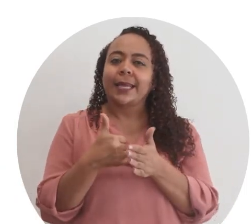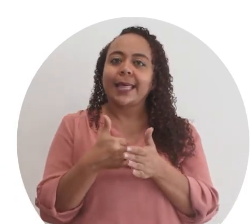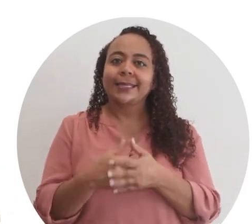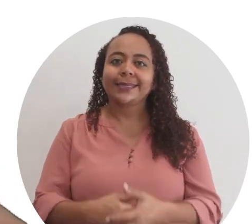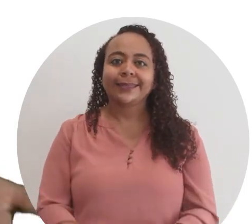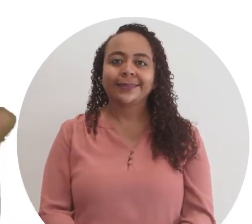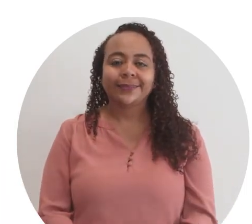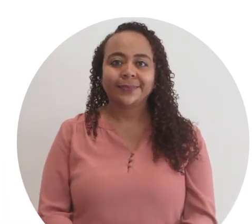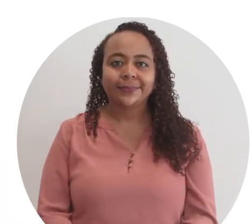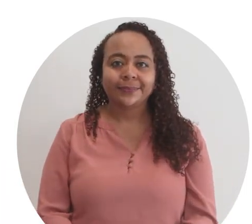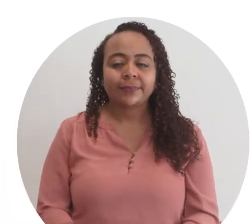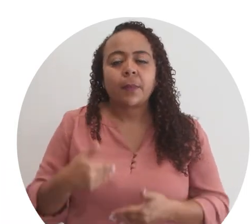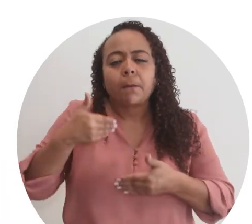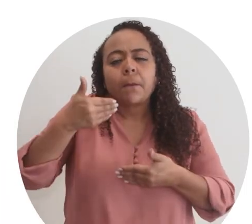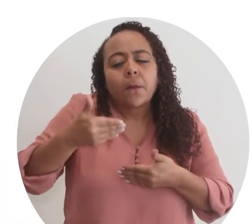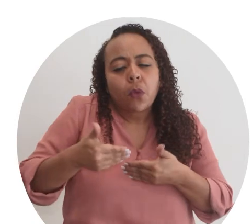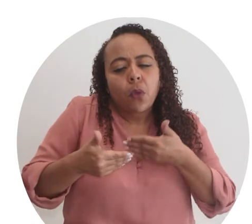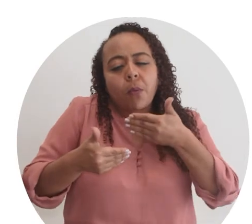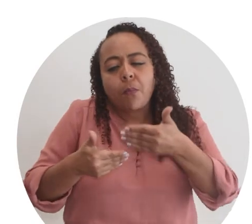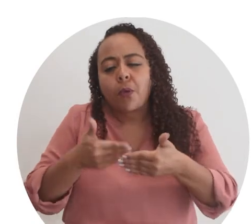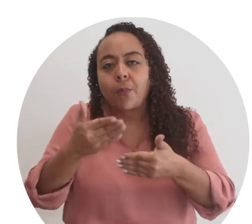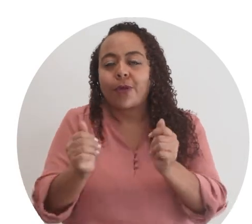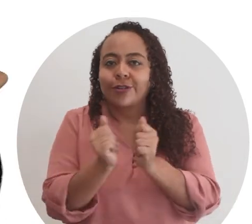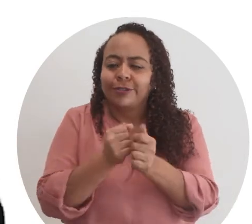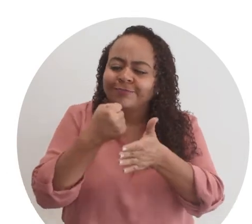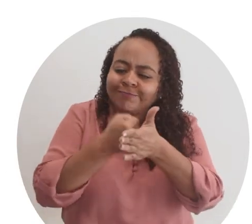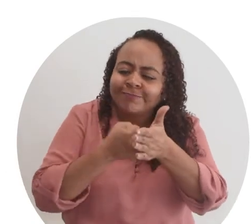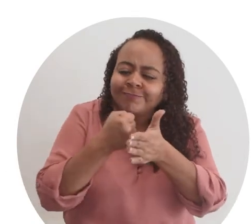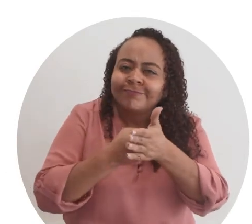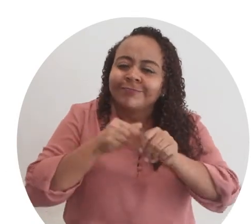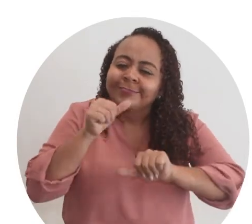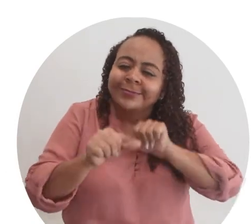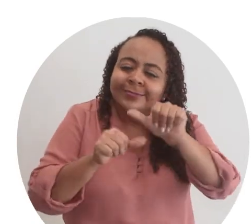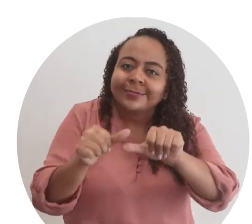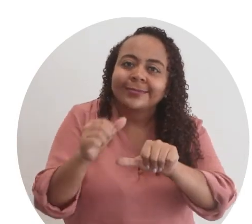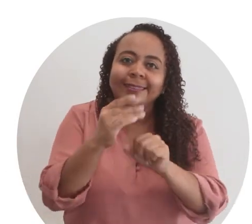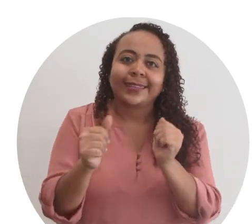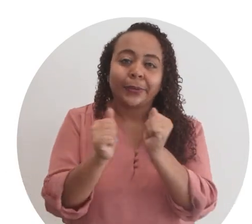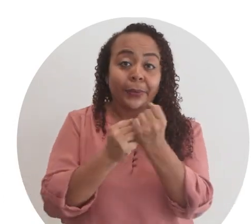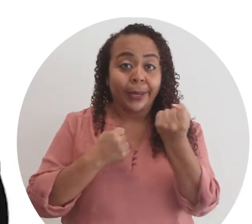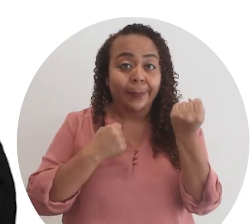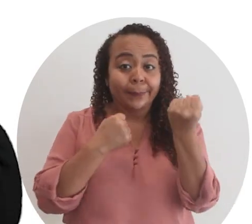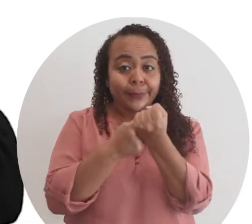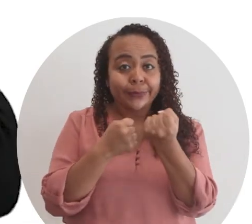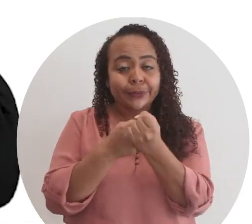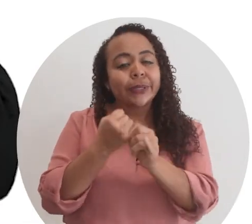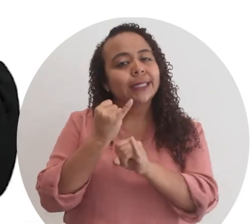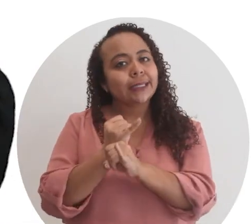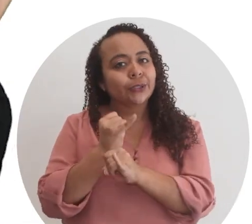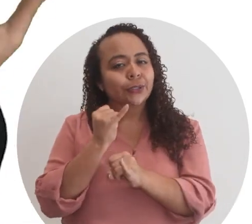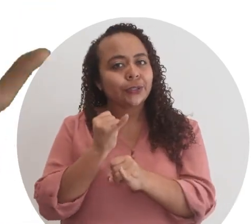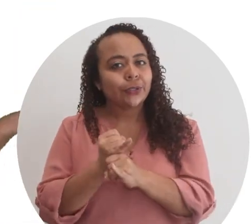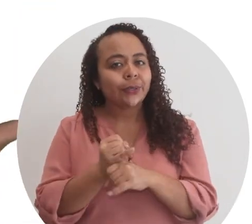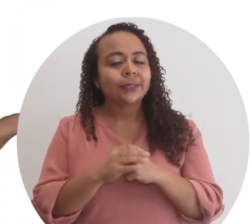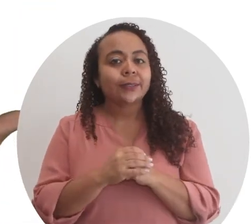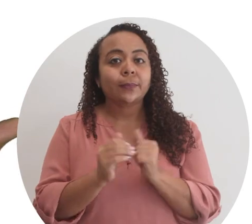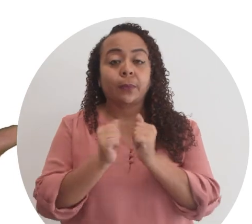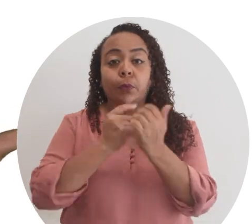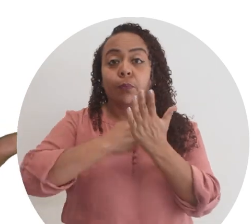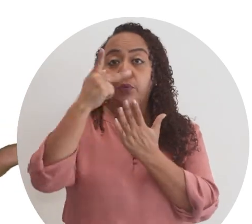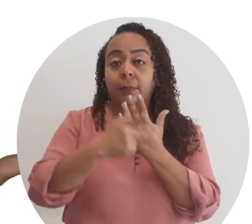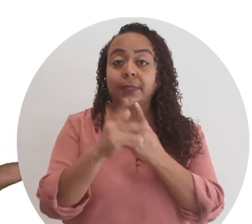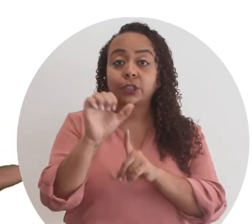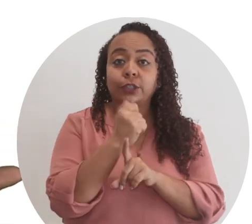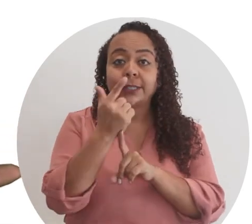las que presentan debilidades. C. Poco a poco, con esfuerzo, perseverancia y con el apoyo de las instituciones,